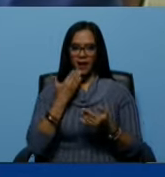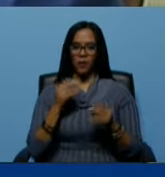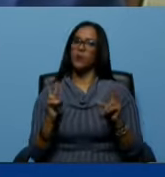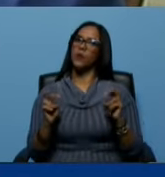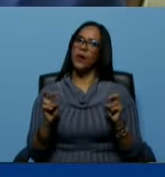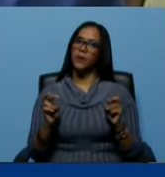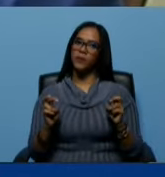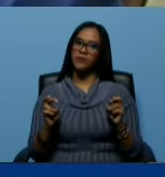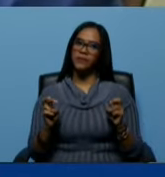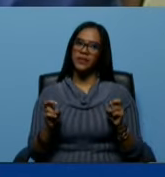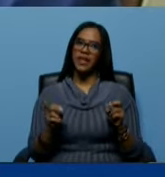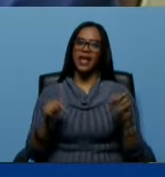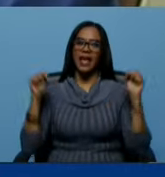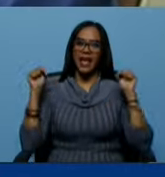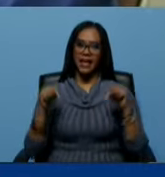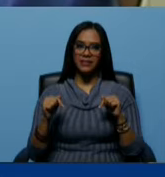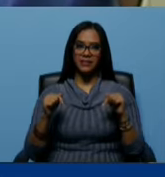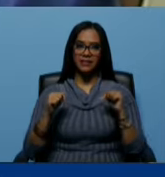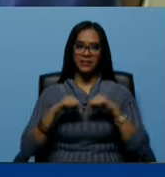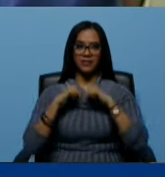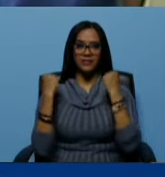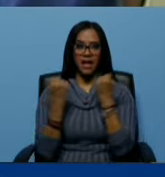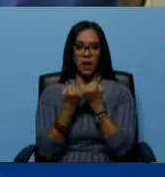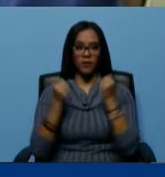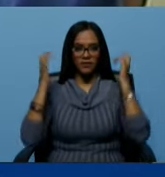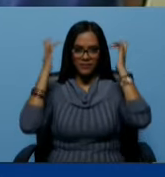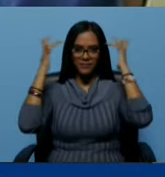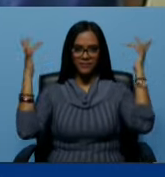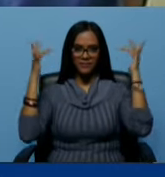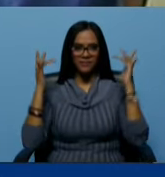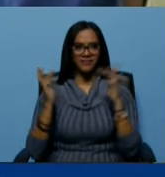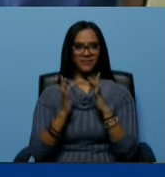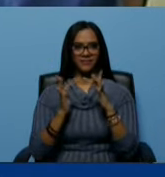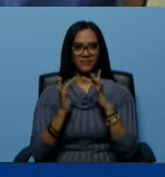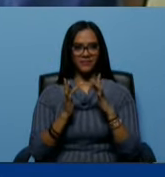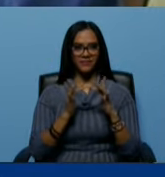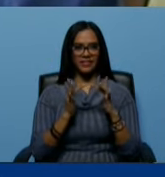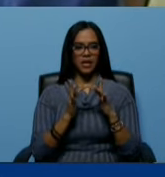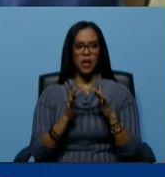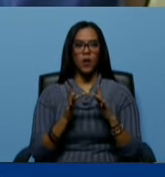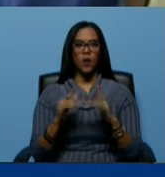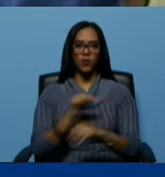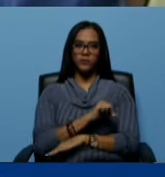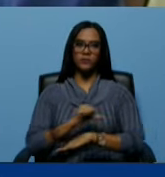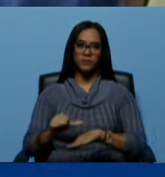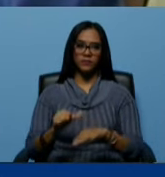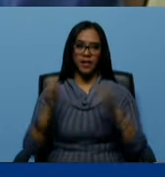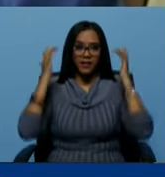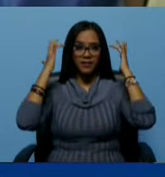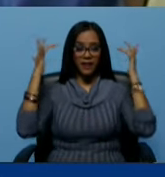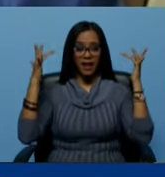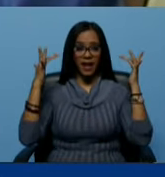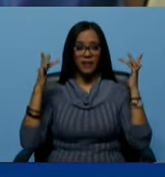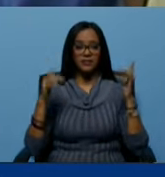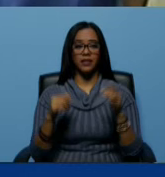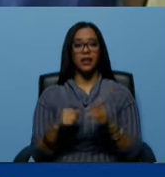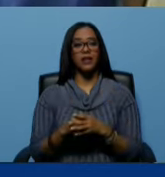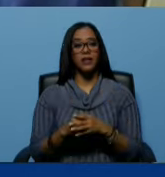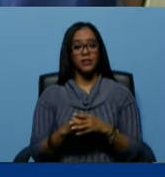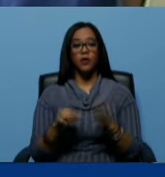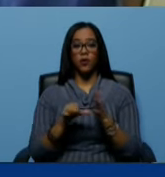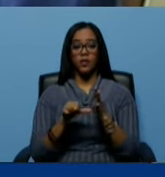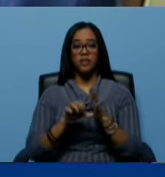esta aula inteligente que nos conecta con un quirófano de inteligencia artificial, donde se puede